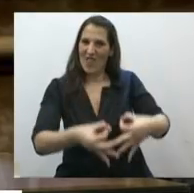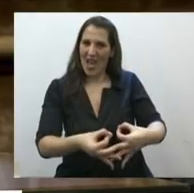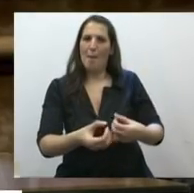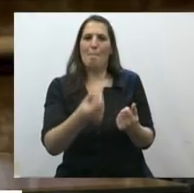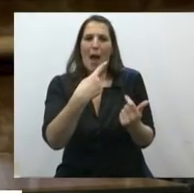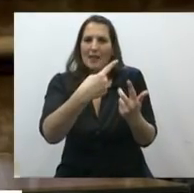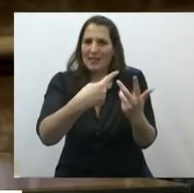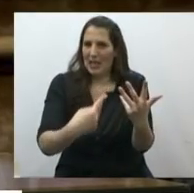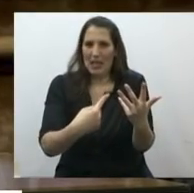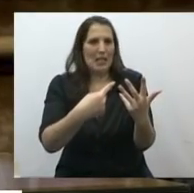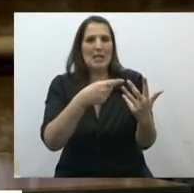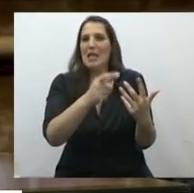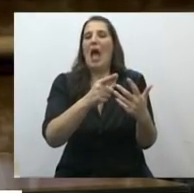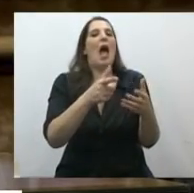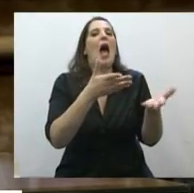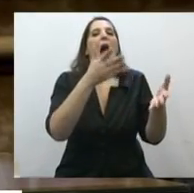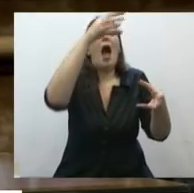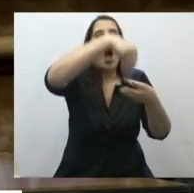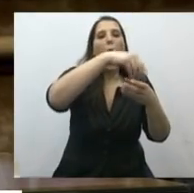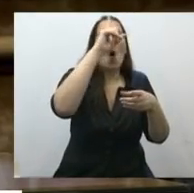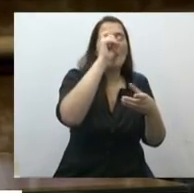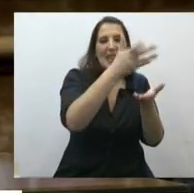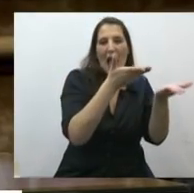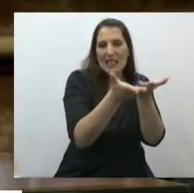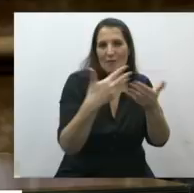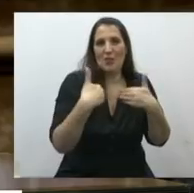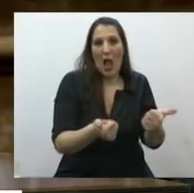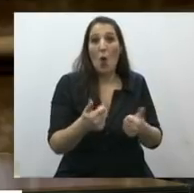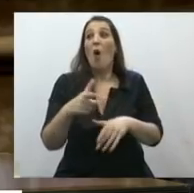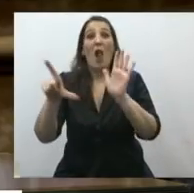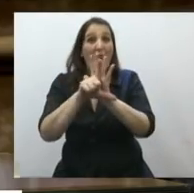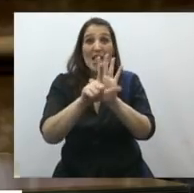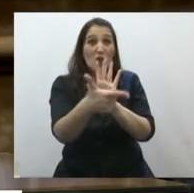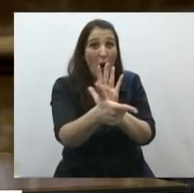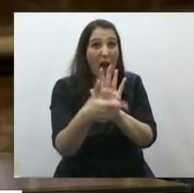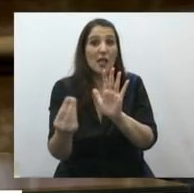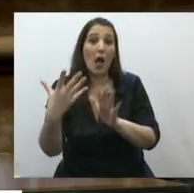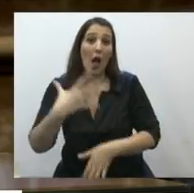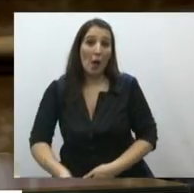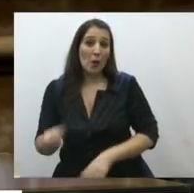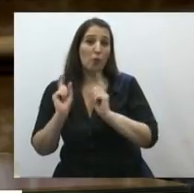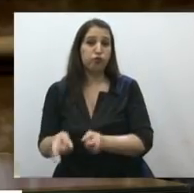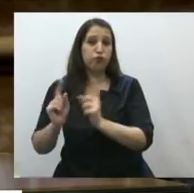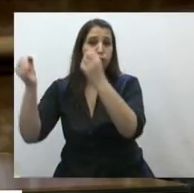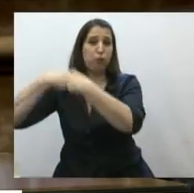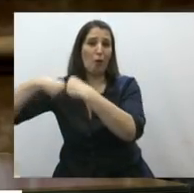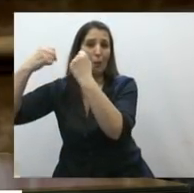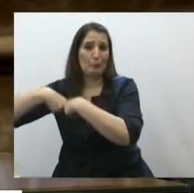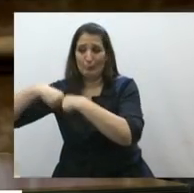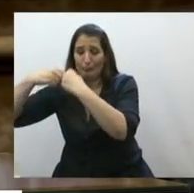de salud y sin ley los abortos seguirán siendo clandestinos, quirúrgicos y riesgosos.